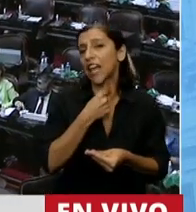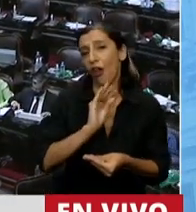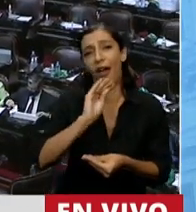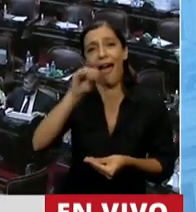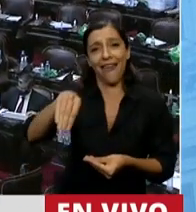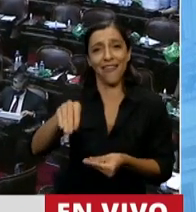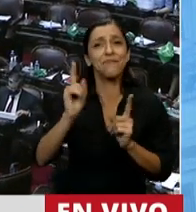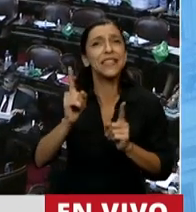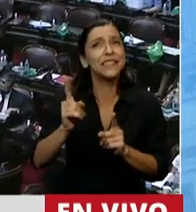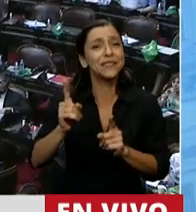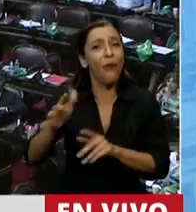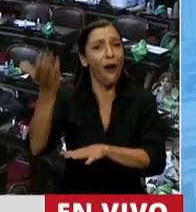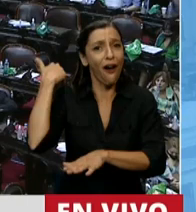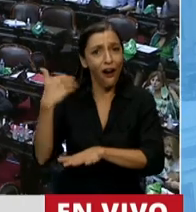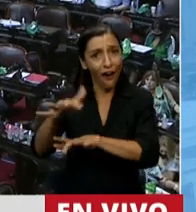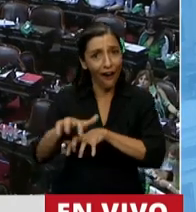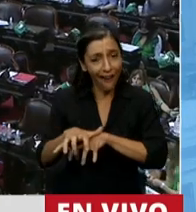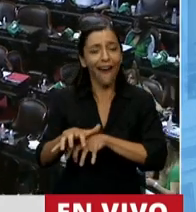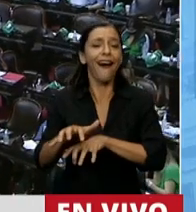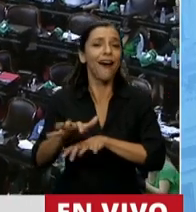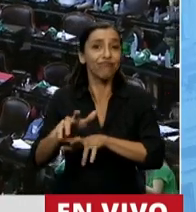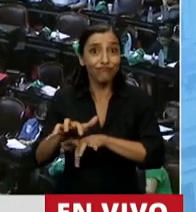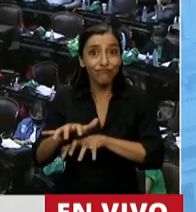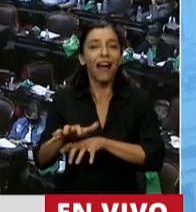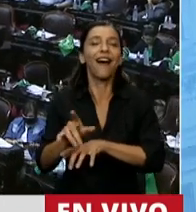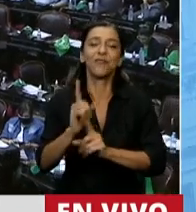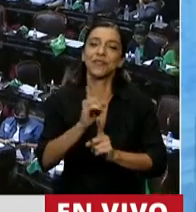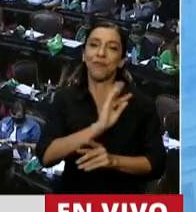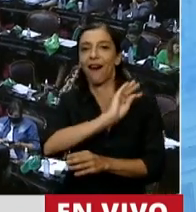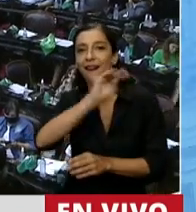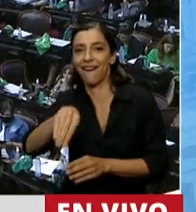a lo que dije en aquella oportunidad, sería muy lindo.